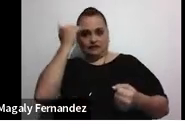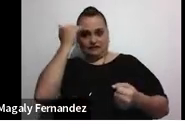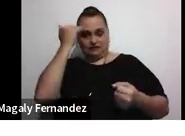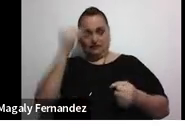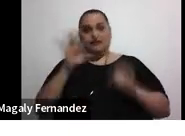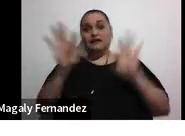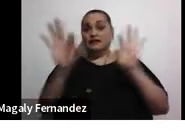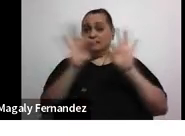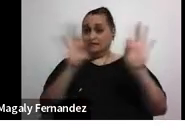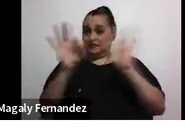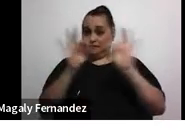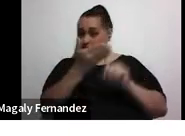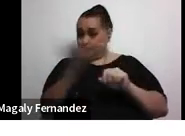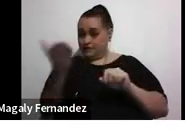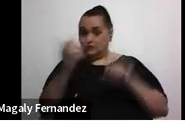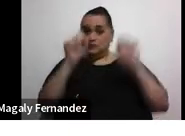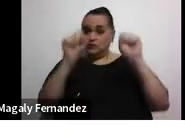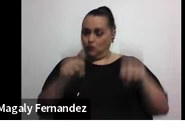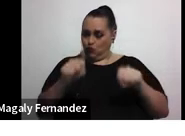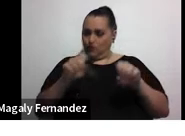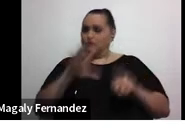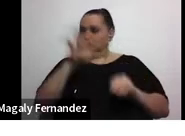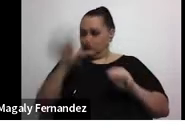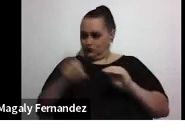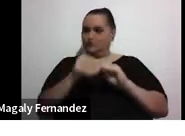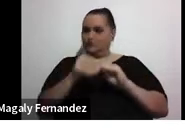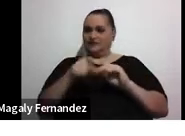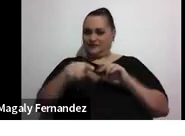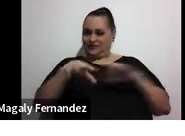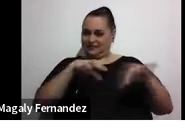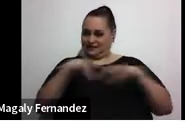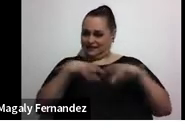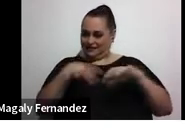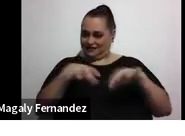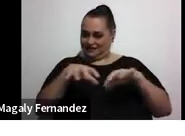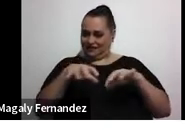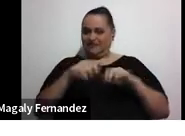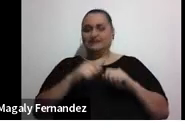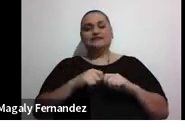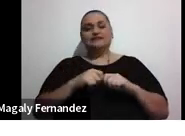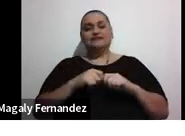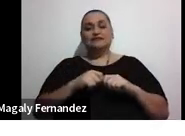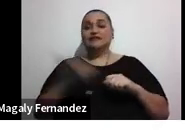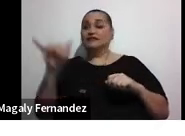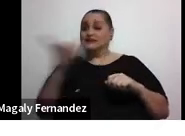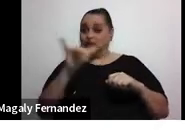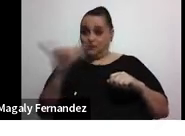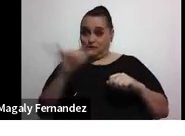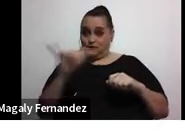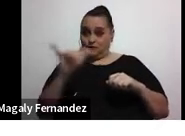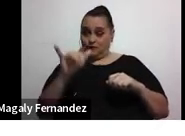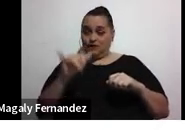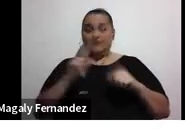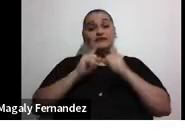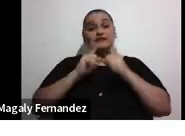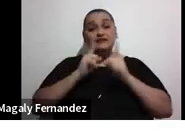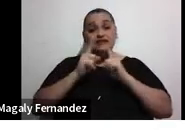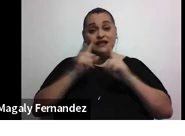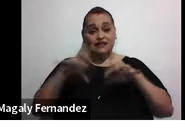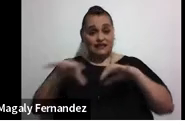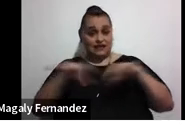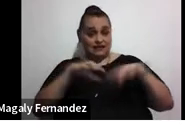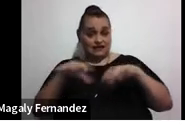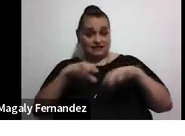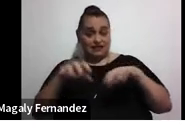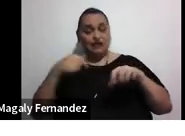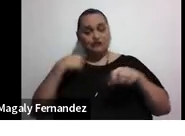invitamos a que se puedan sumar a ellas si aún no lo han hecho. De igual forma, en el chat del evento les vamos a